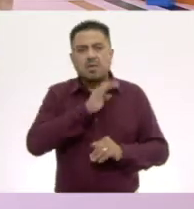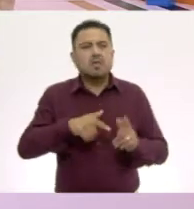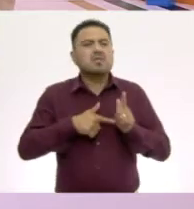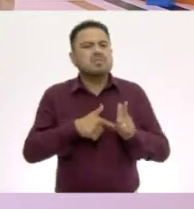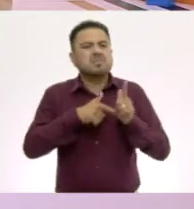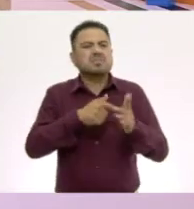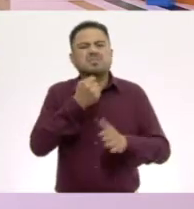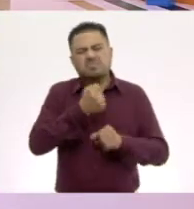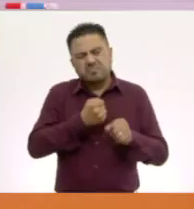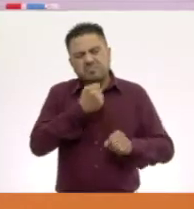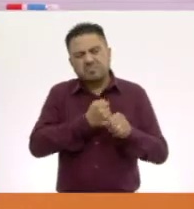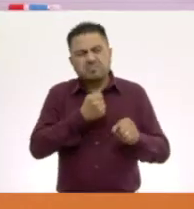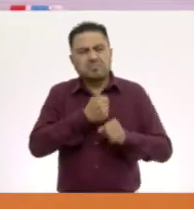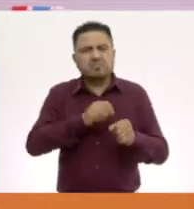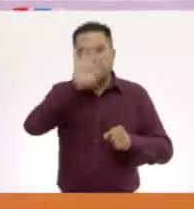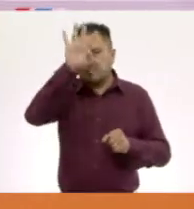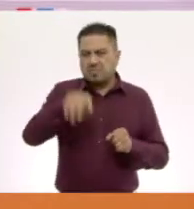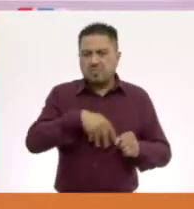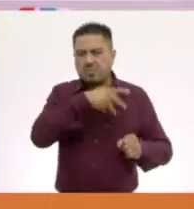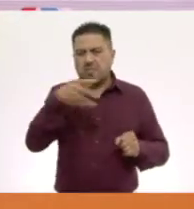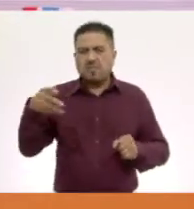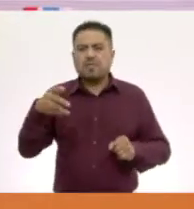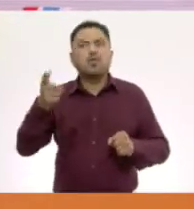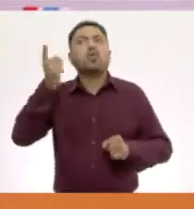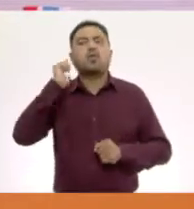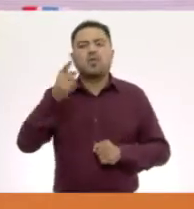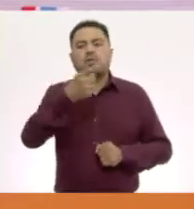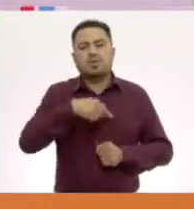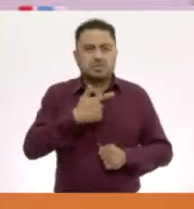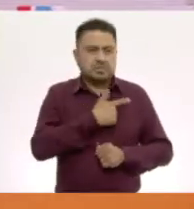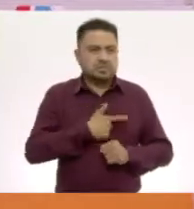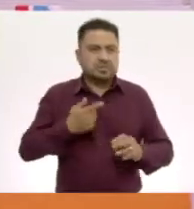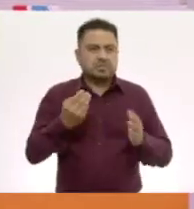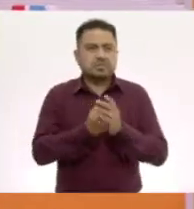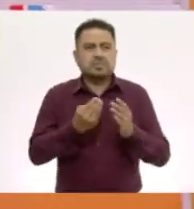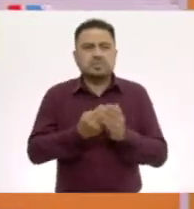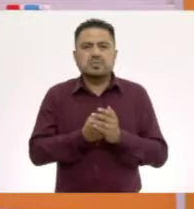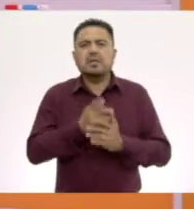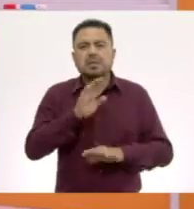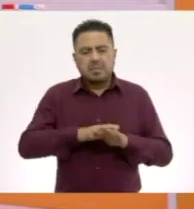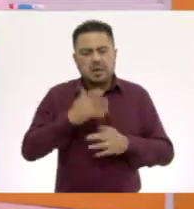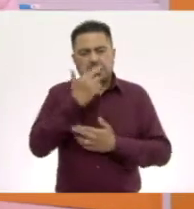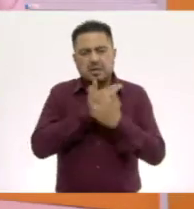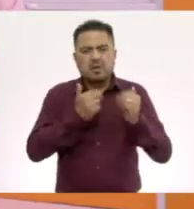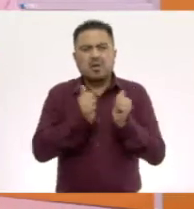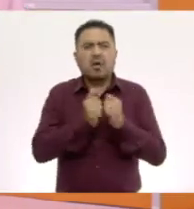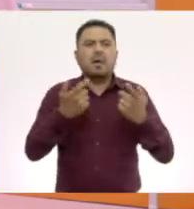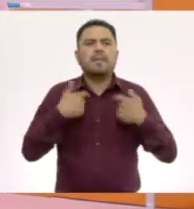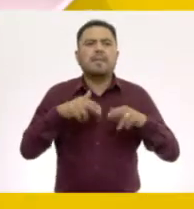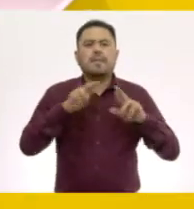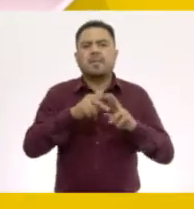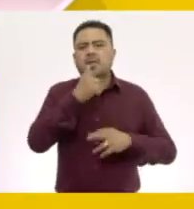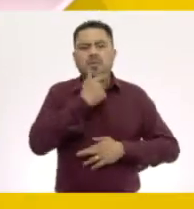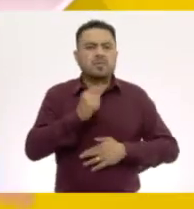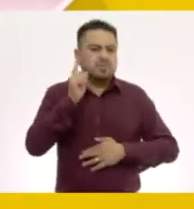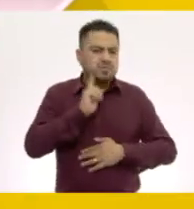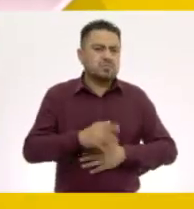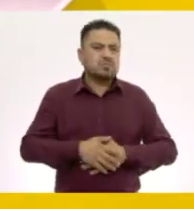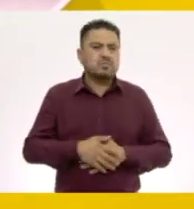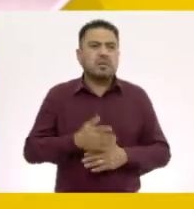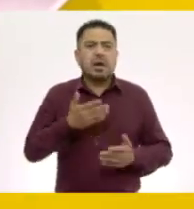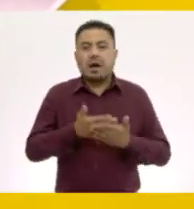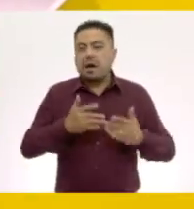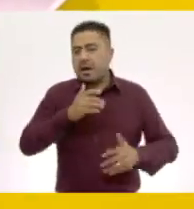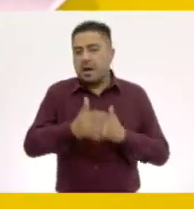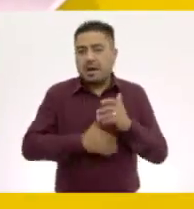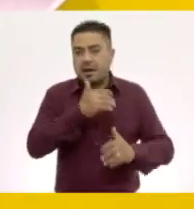practicando nuestros esquemas. Espero que les haya gustado la clase y que repasen con sus maestras y sus maestros. Hemos